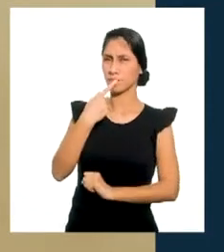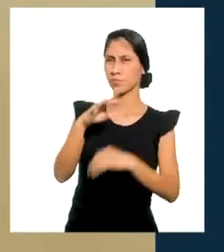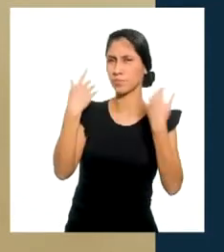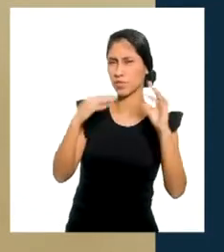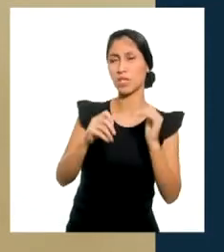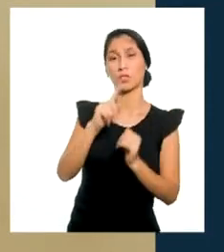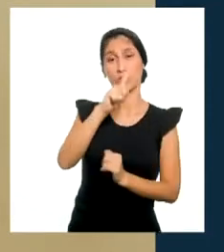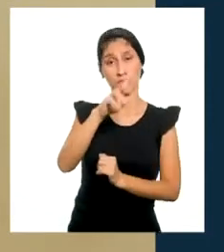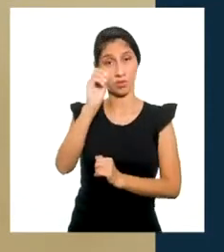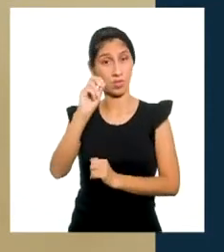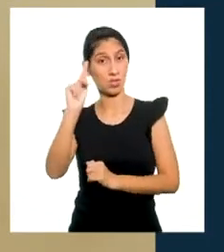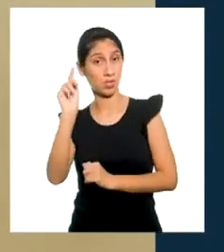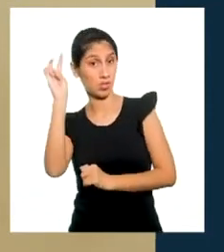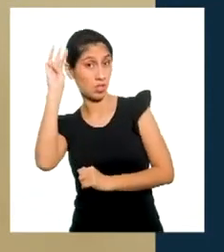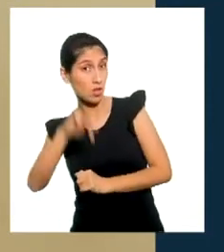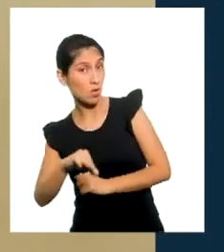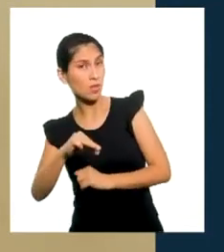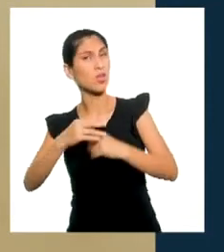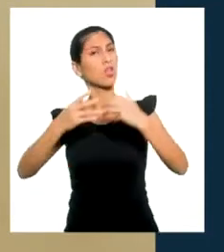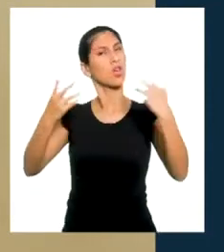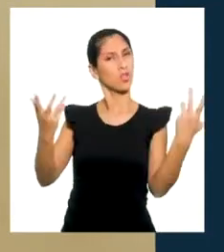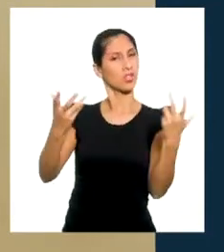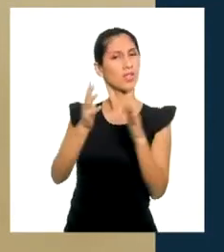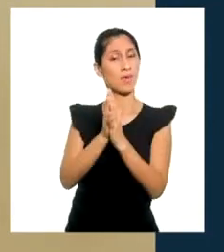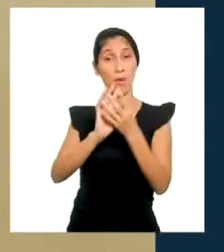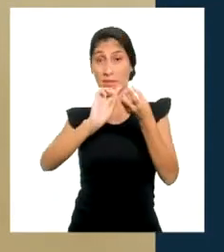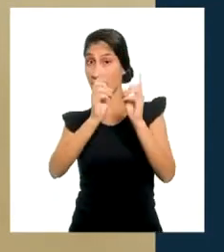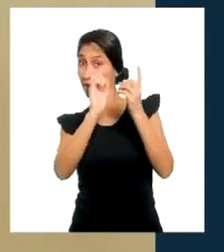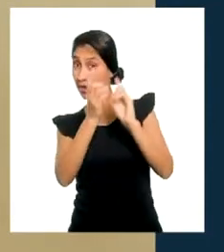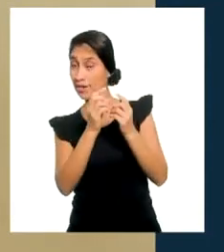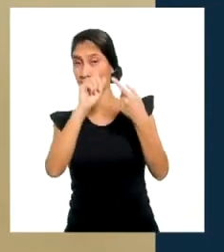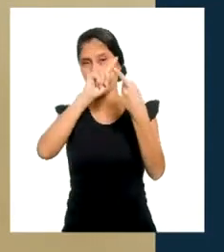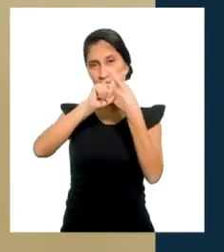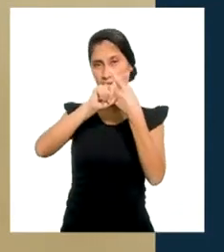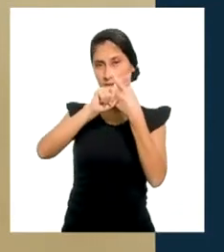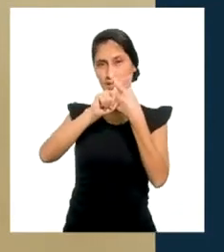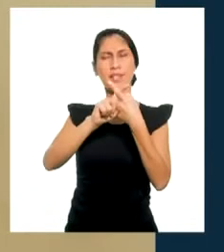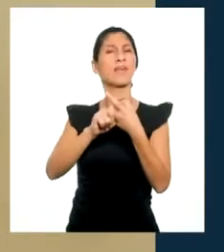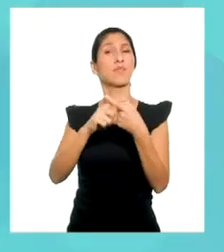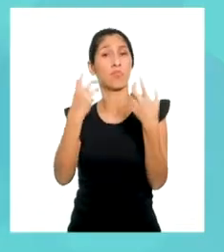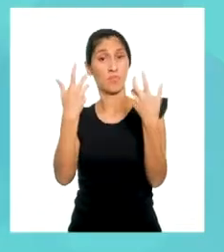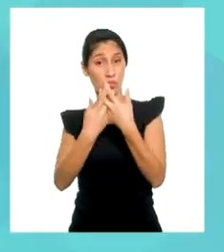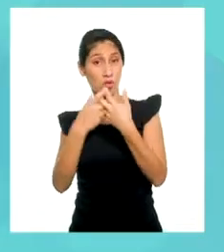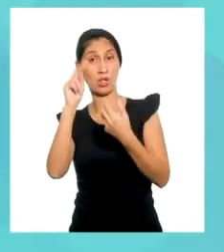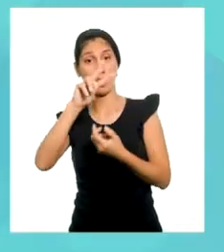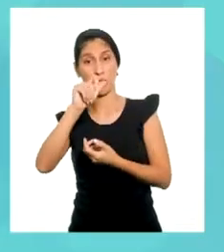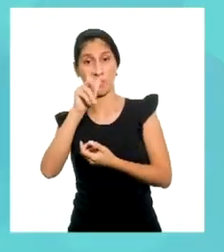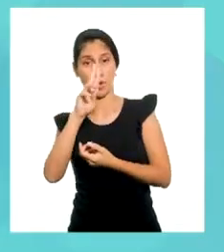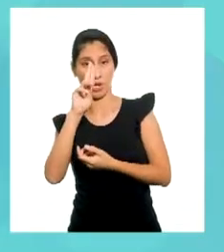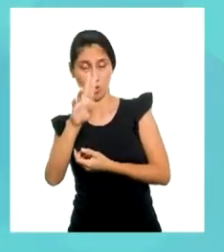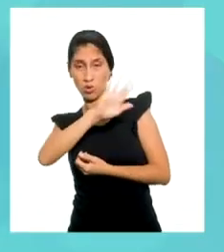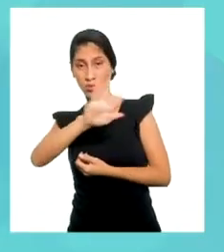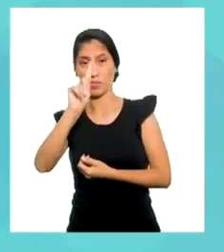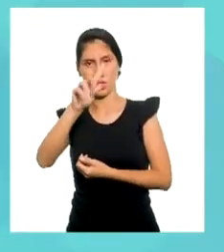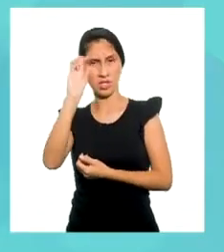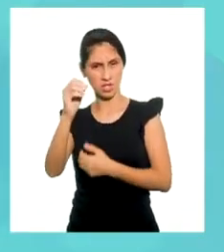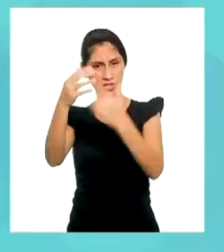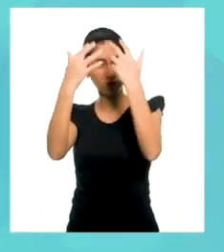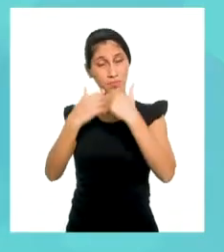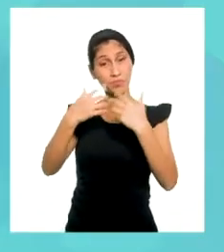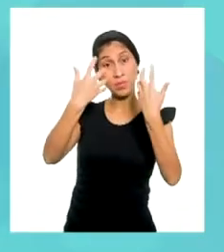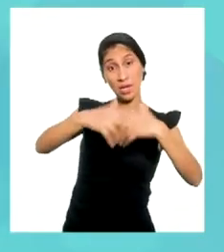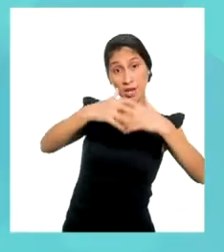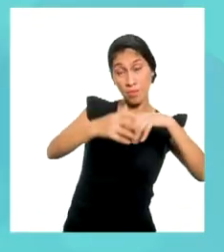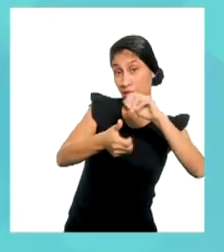son 10 kilómetros. Entonces, reemplazamos por X por el valor de 10. Para la empresa